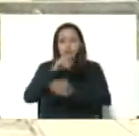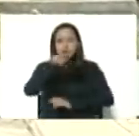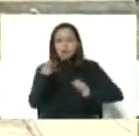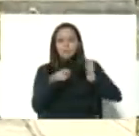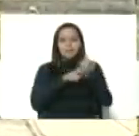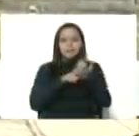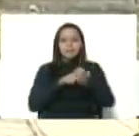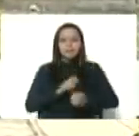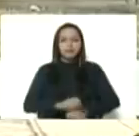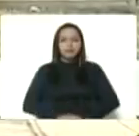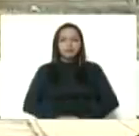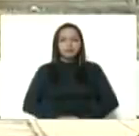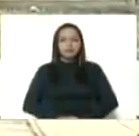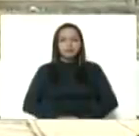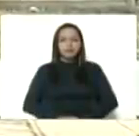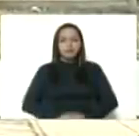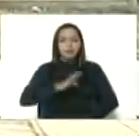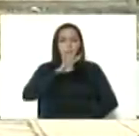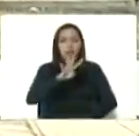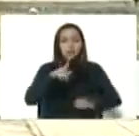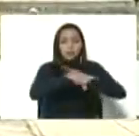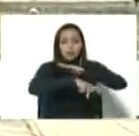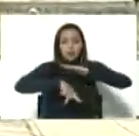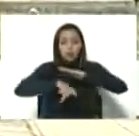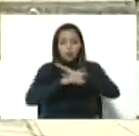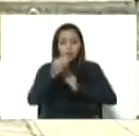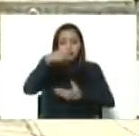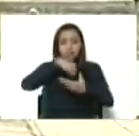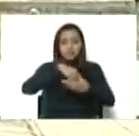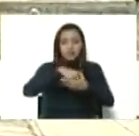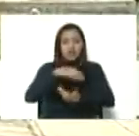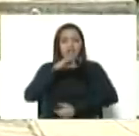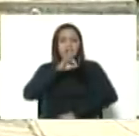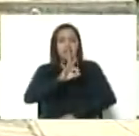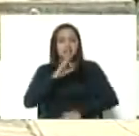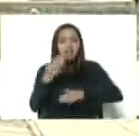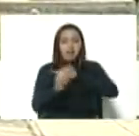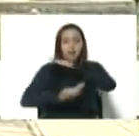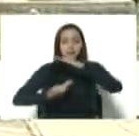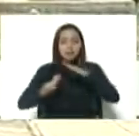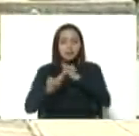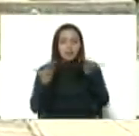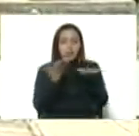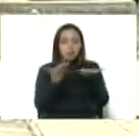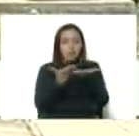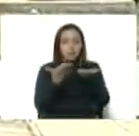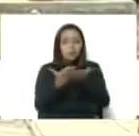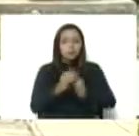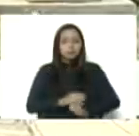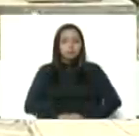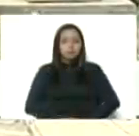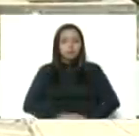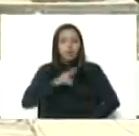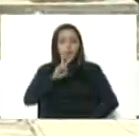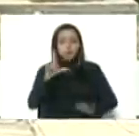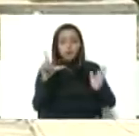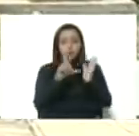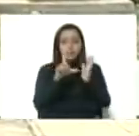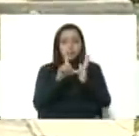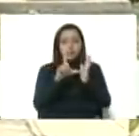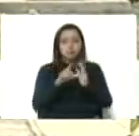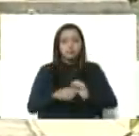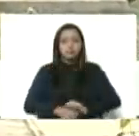Tiene cuatro preescolares, tres unidades básicas, tiene dos liceos,